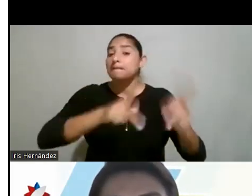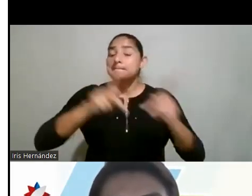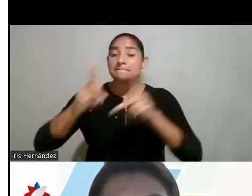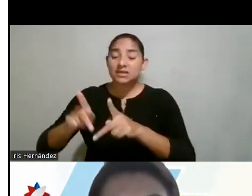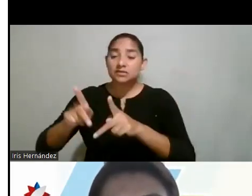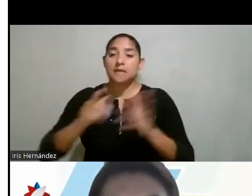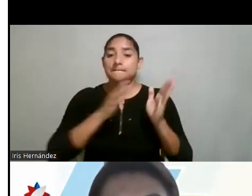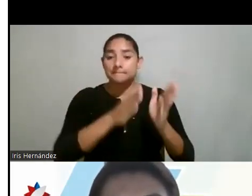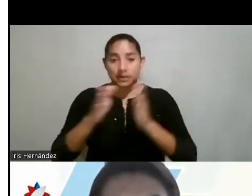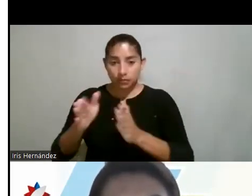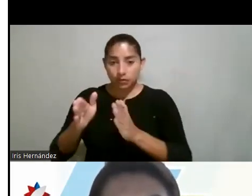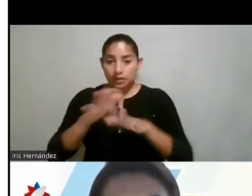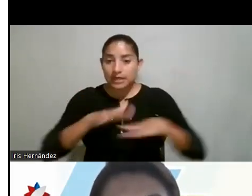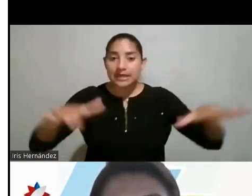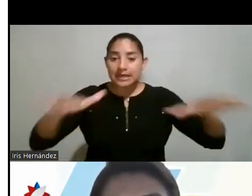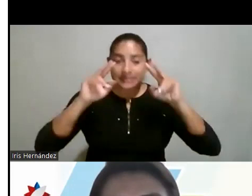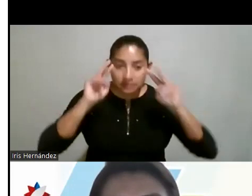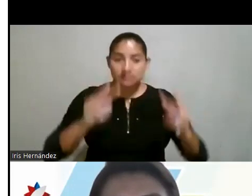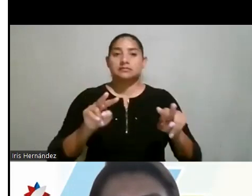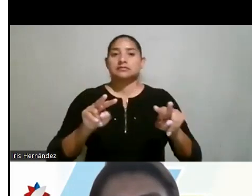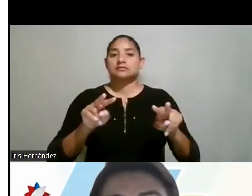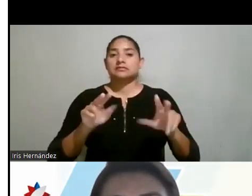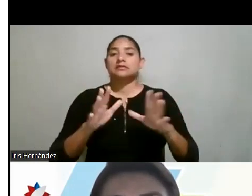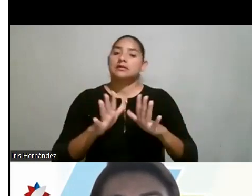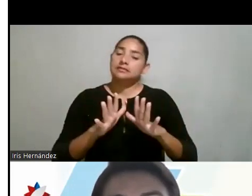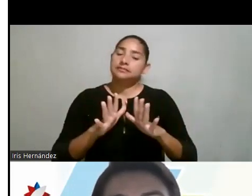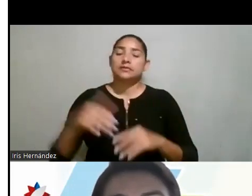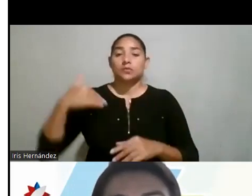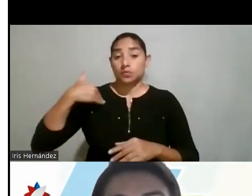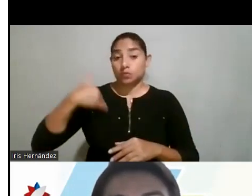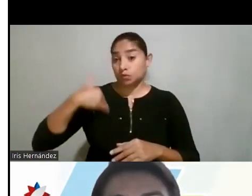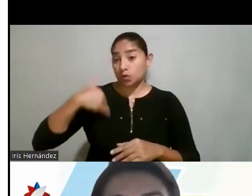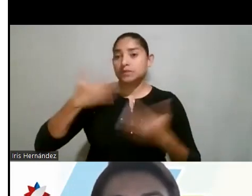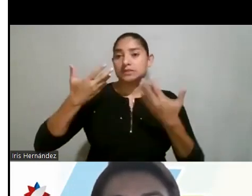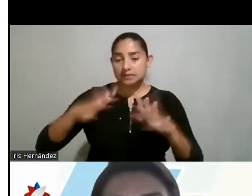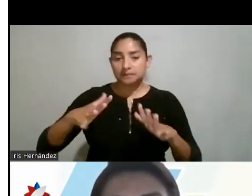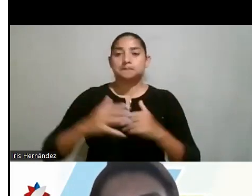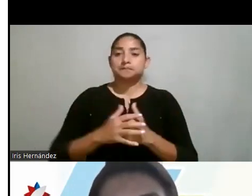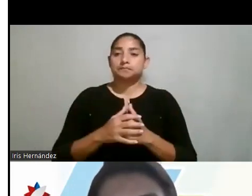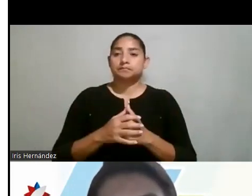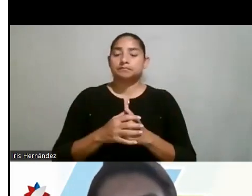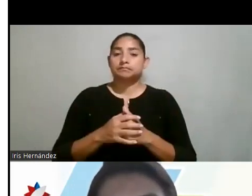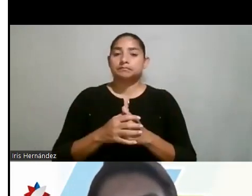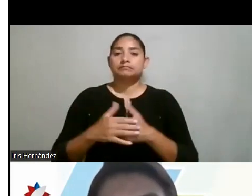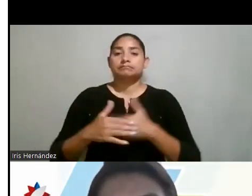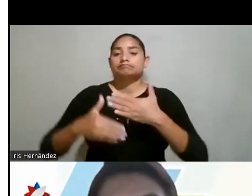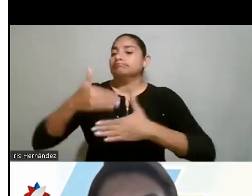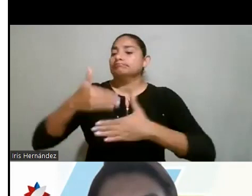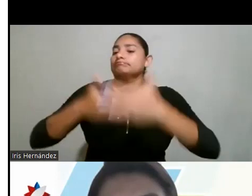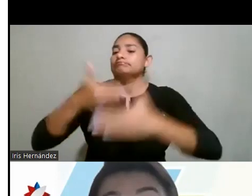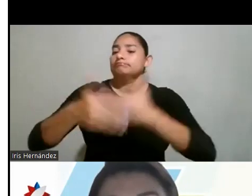preparadas en estos campos. Y los hombres ya, digamos, les han alcanzado